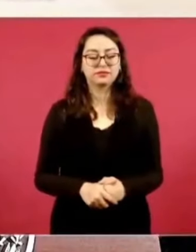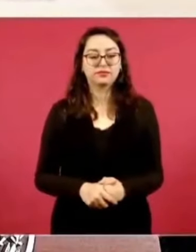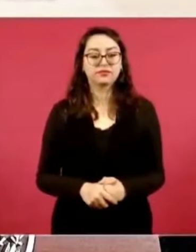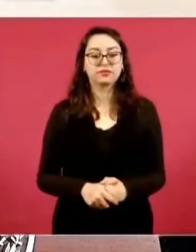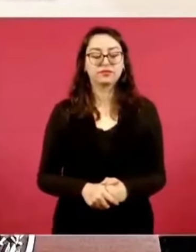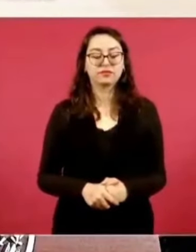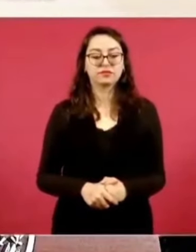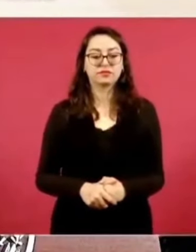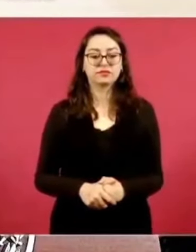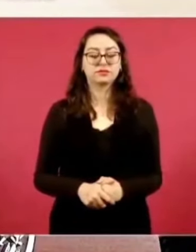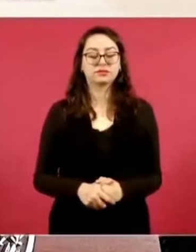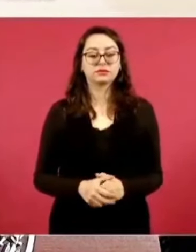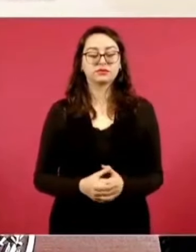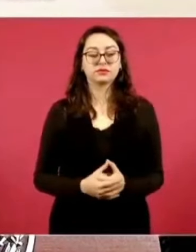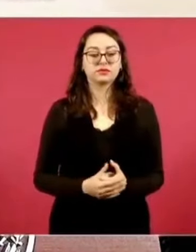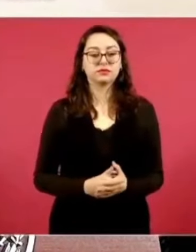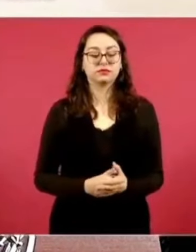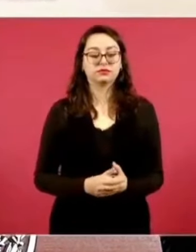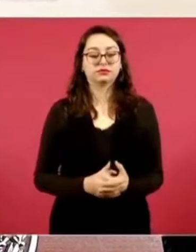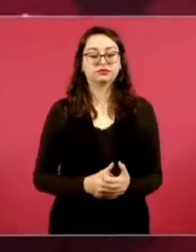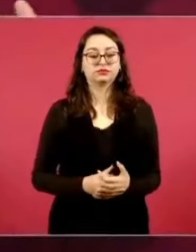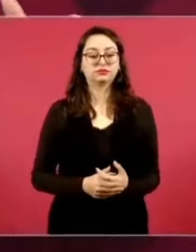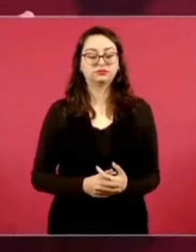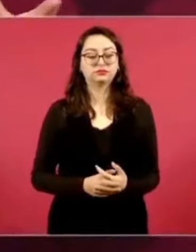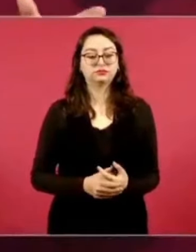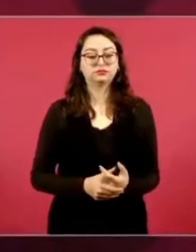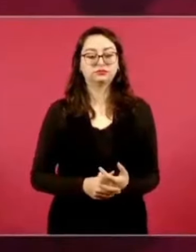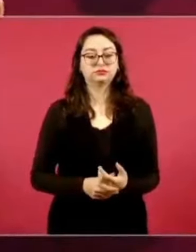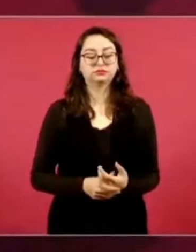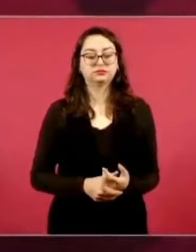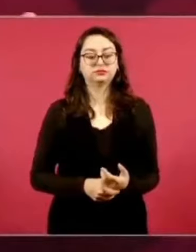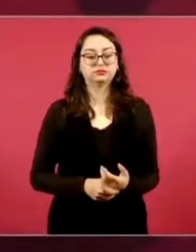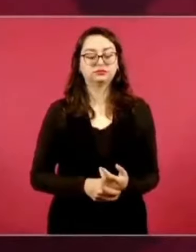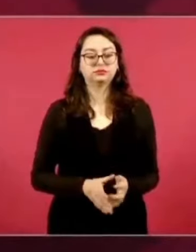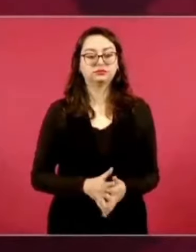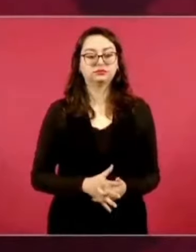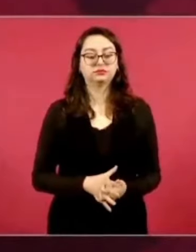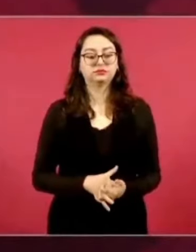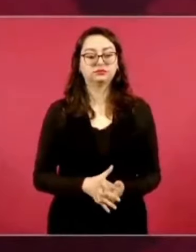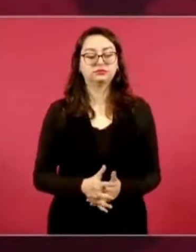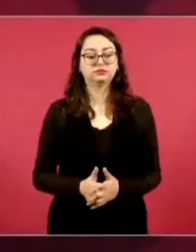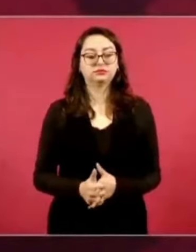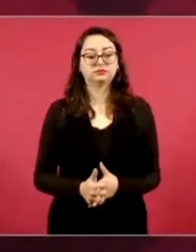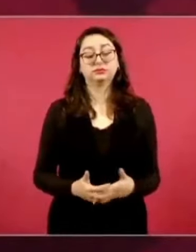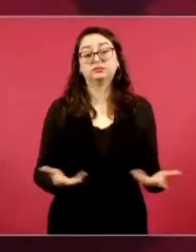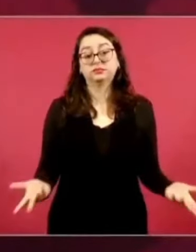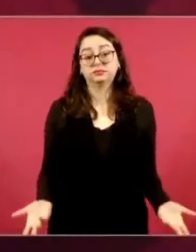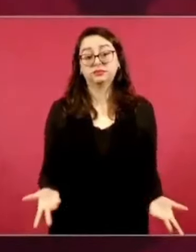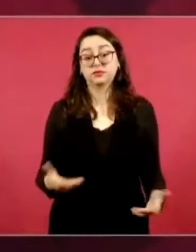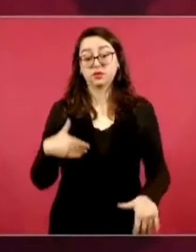Como ya se está terminando la pre-campaña,